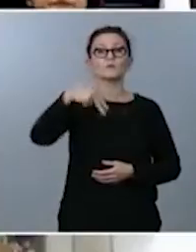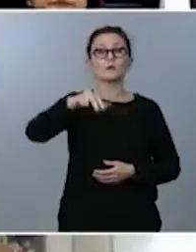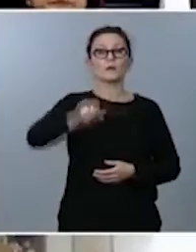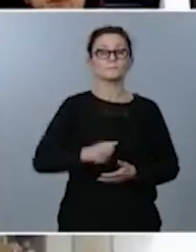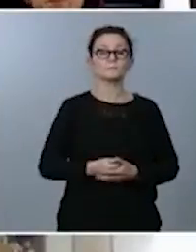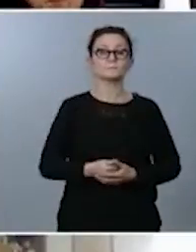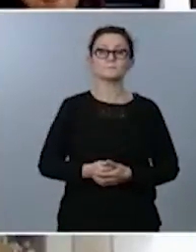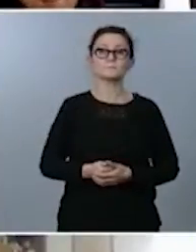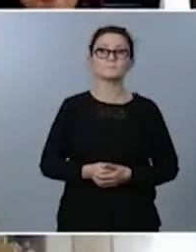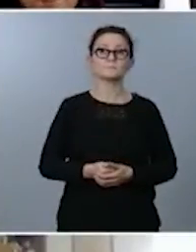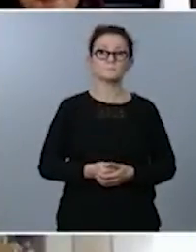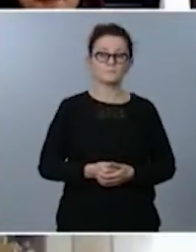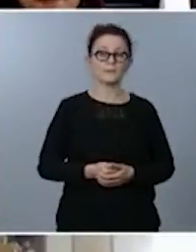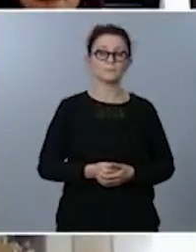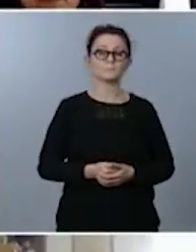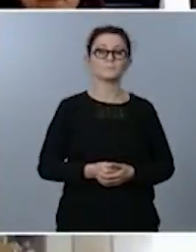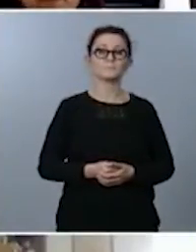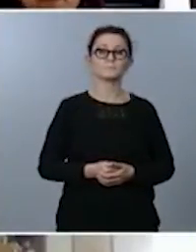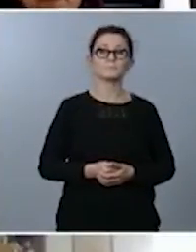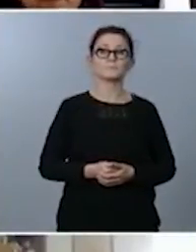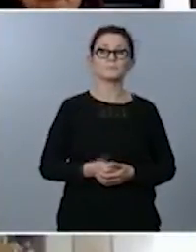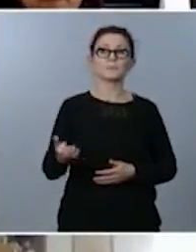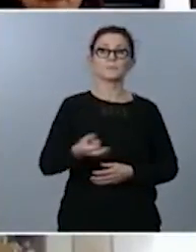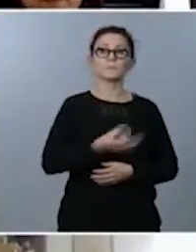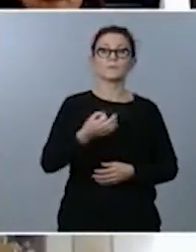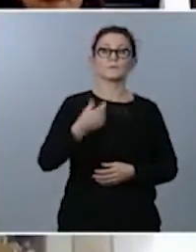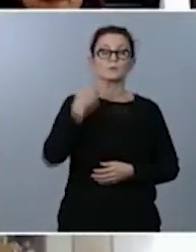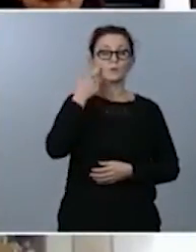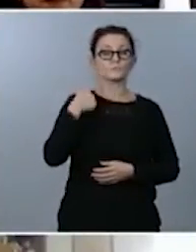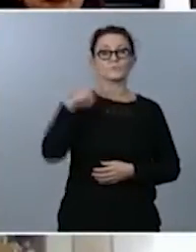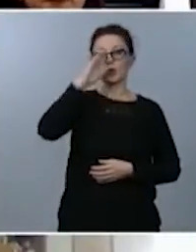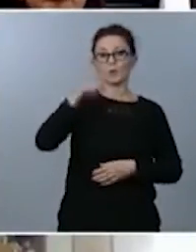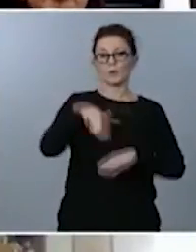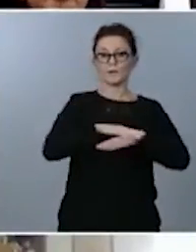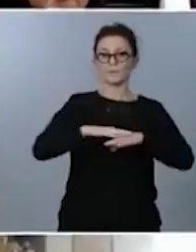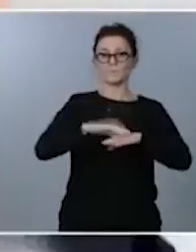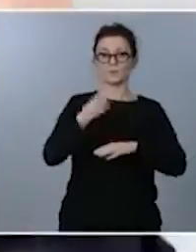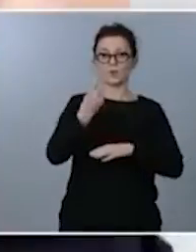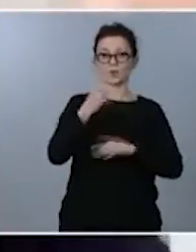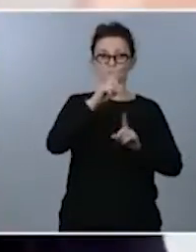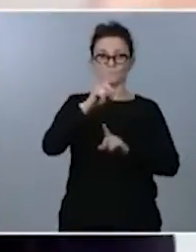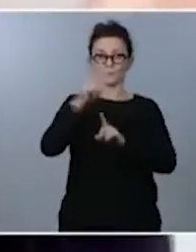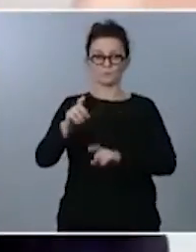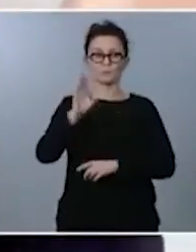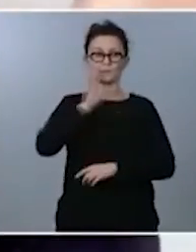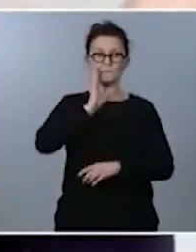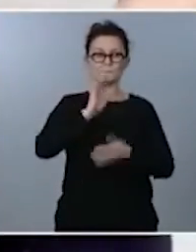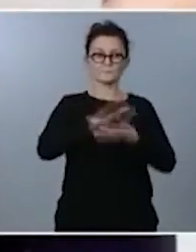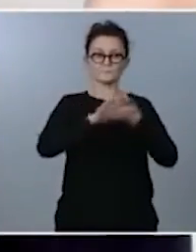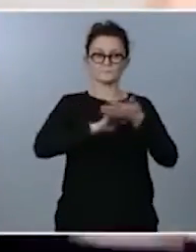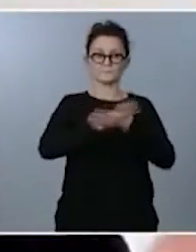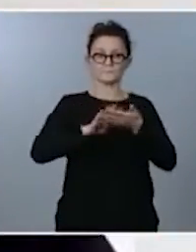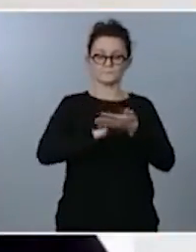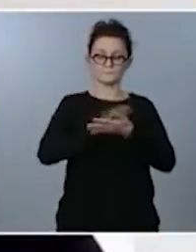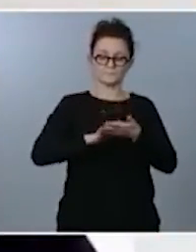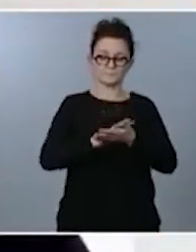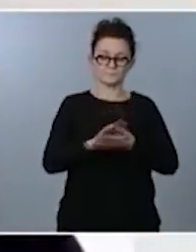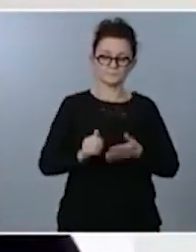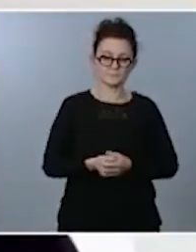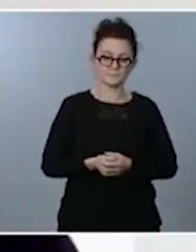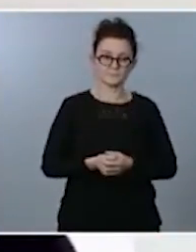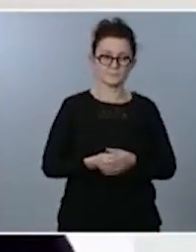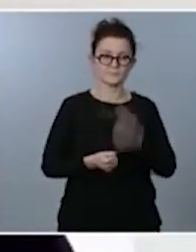Perfecto Hola Ministra un par de preguntas lo estaba comentando usted ahora que las subidas de